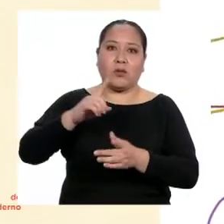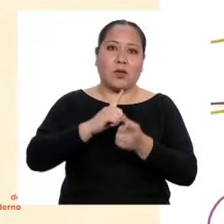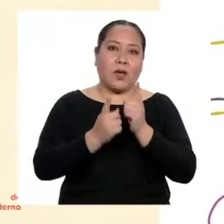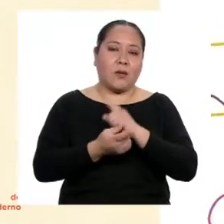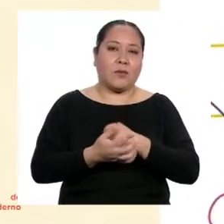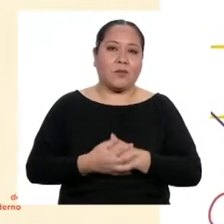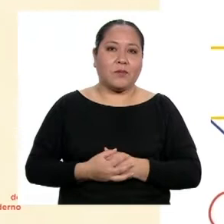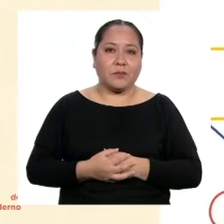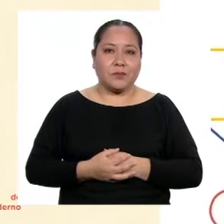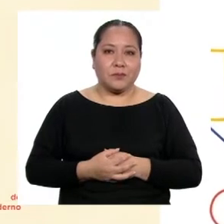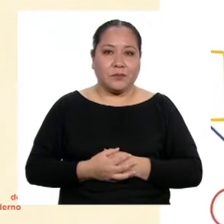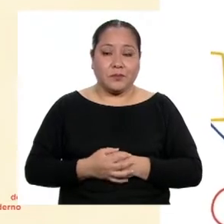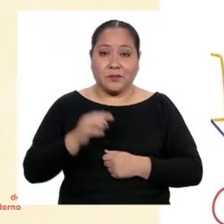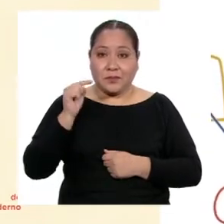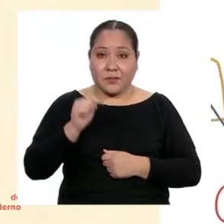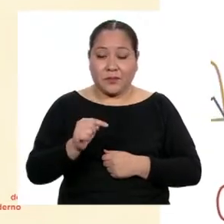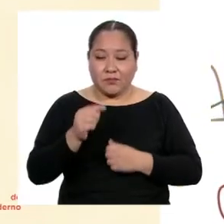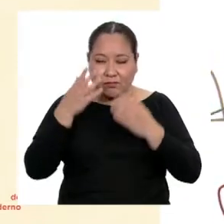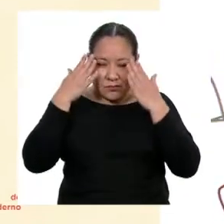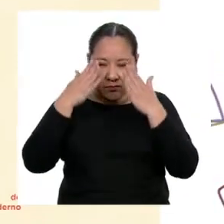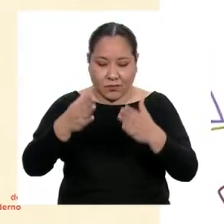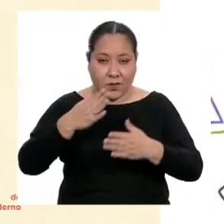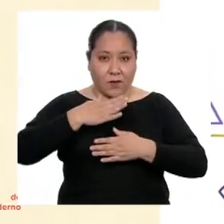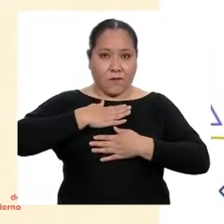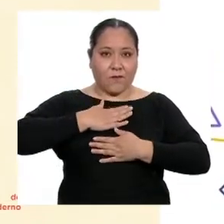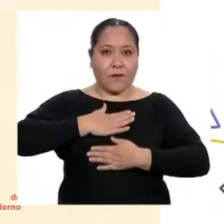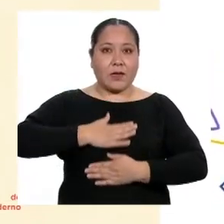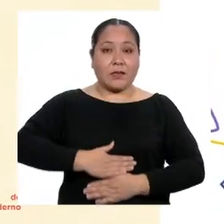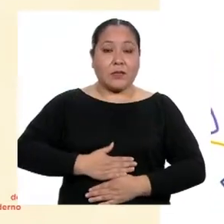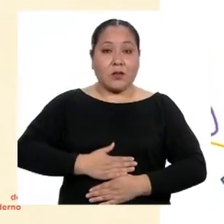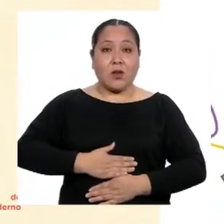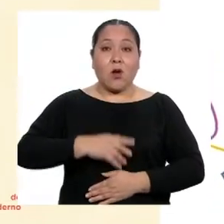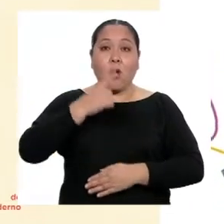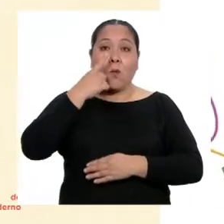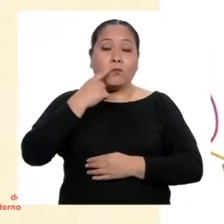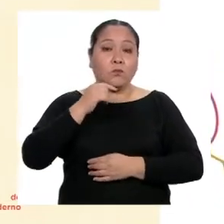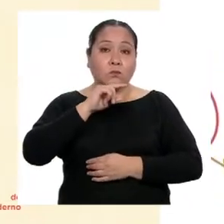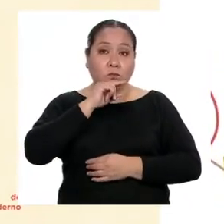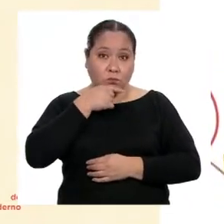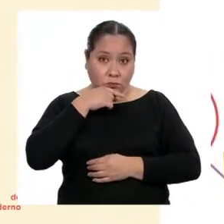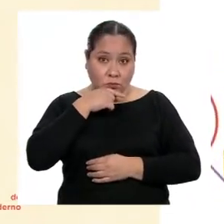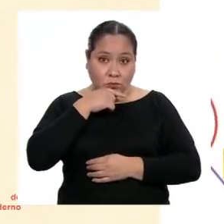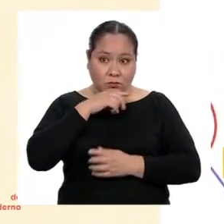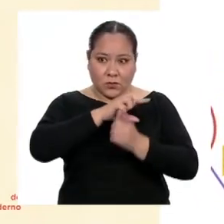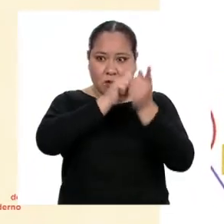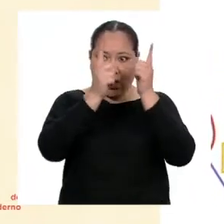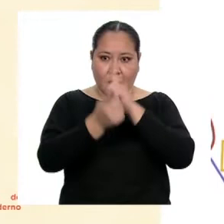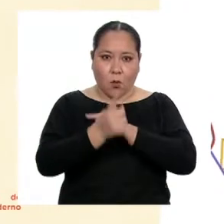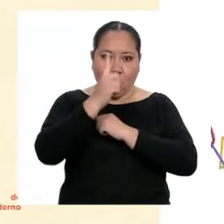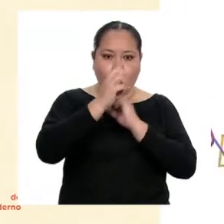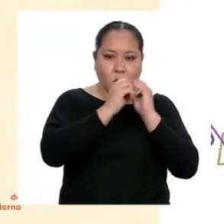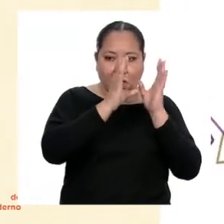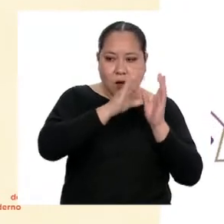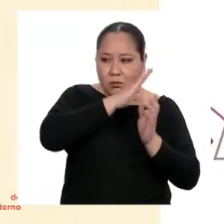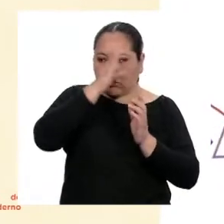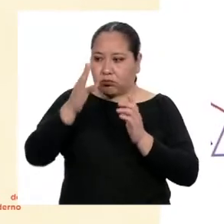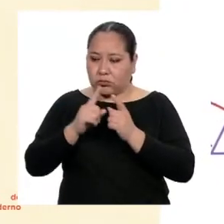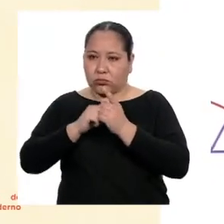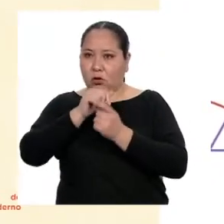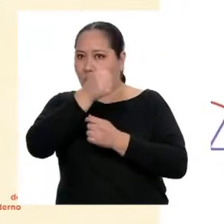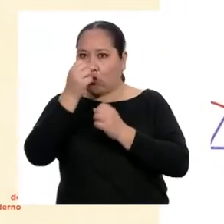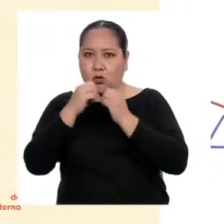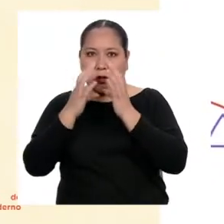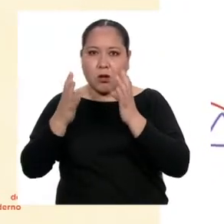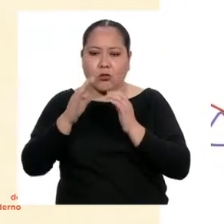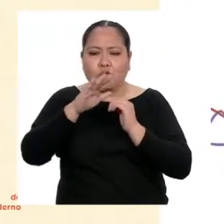Desde el punto de vista físico, las niñas y los niños pasan de un día para otro de ser pequeñas